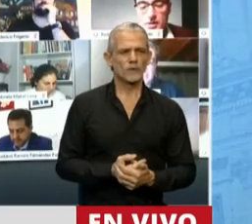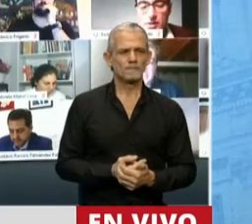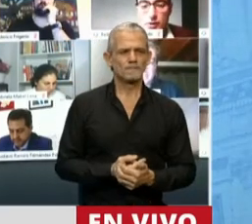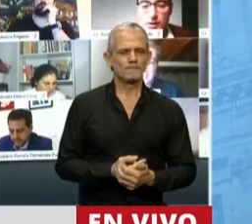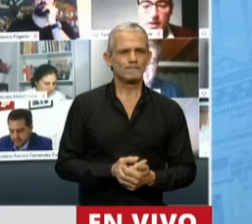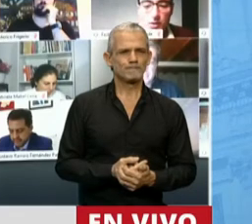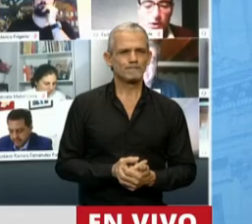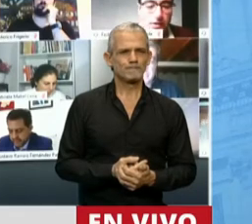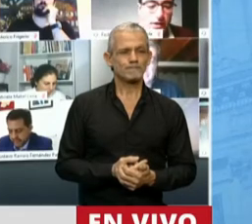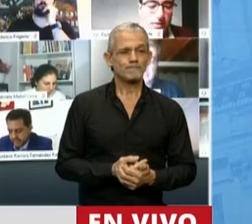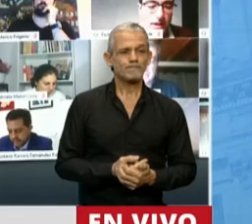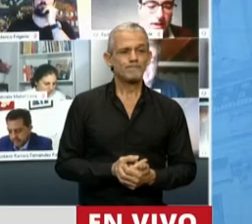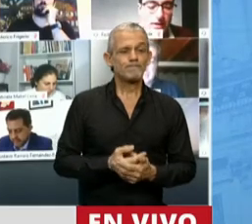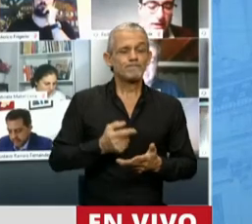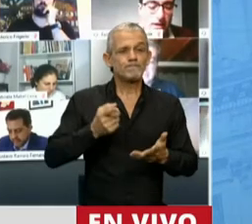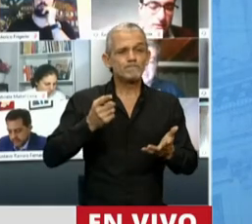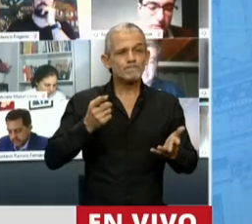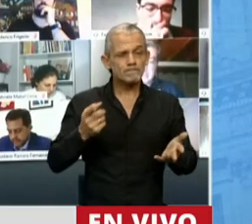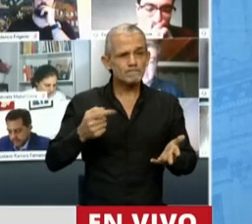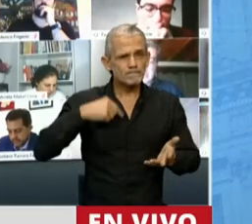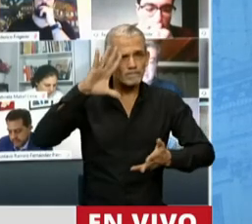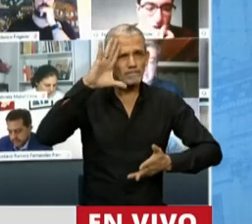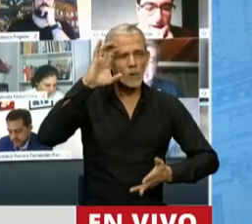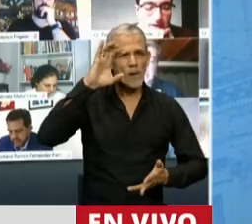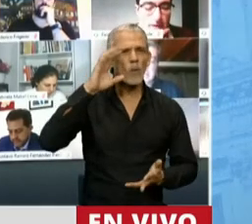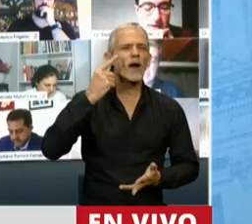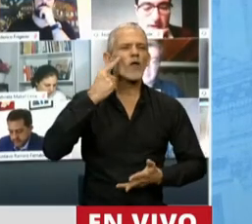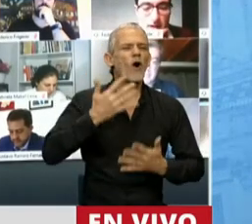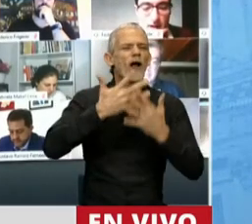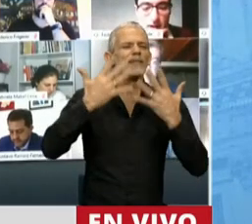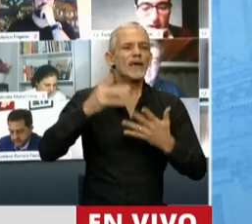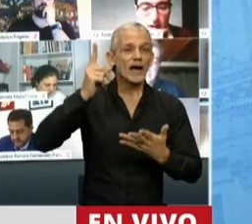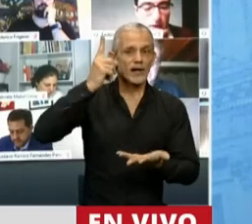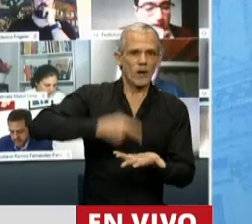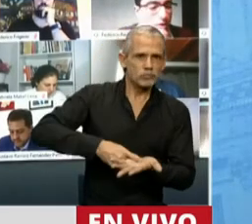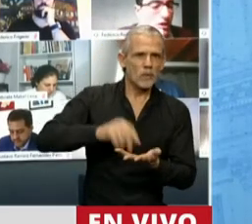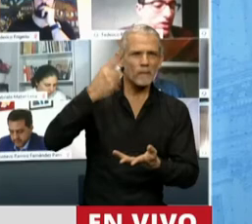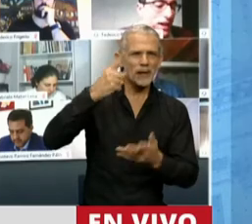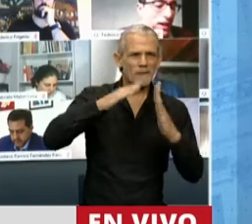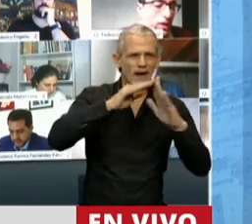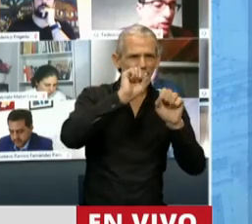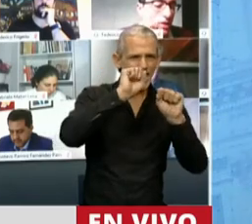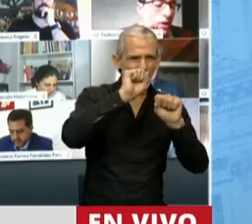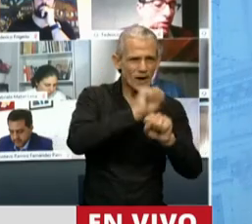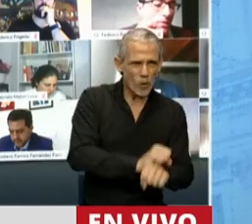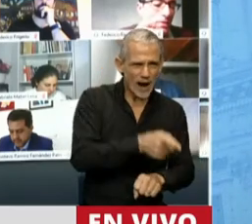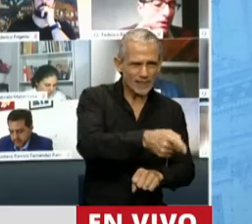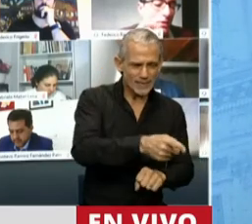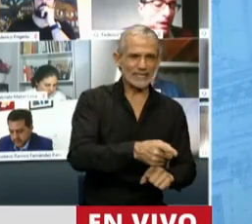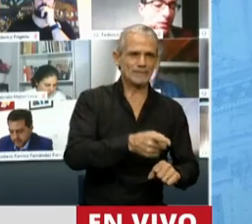nunca... Me acuerdo el día que decretó la primer cuarentena, donde apareció